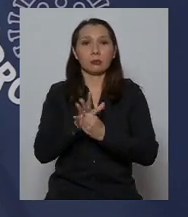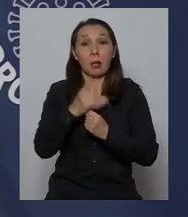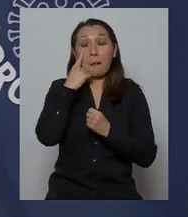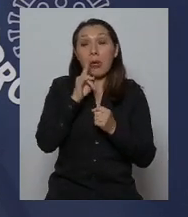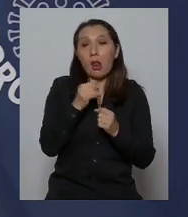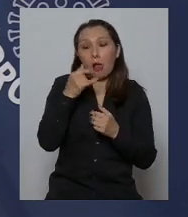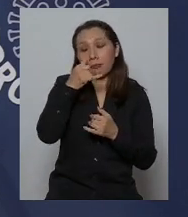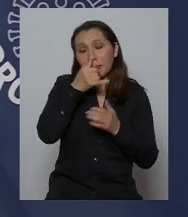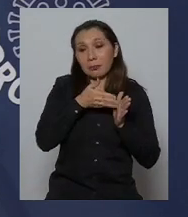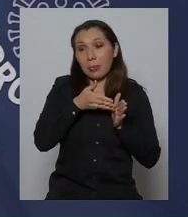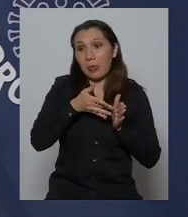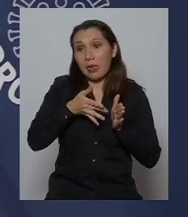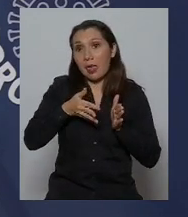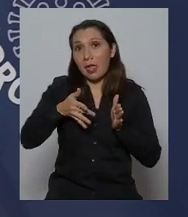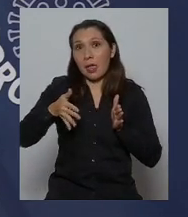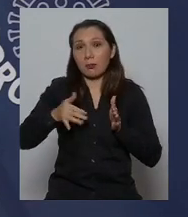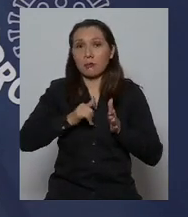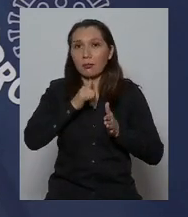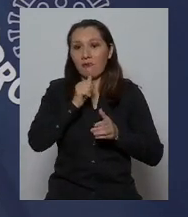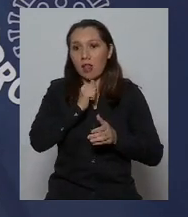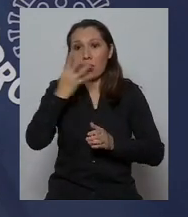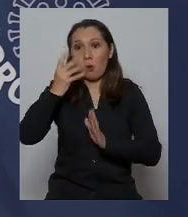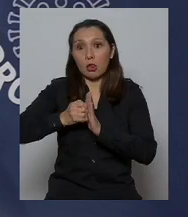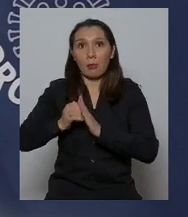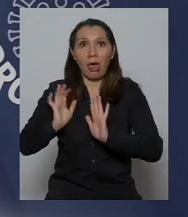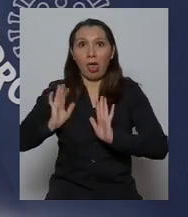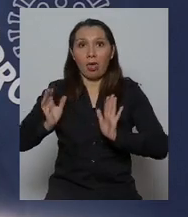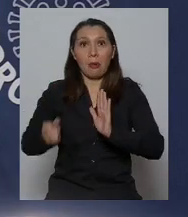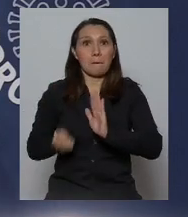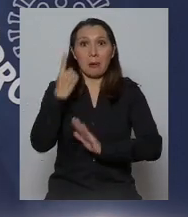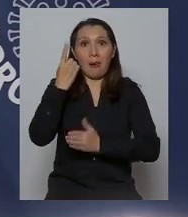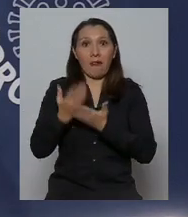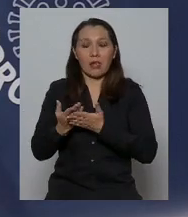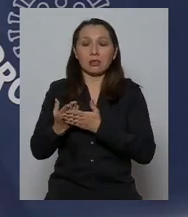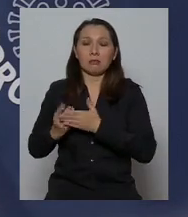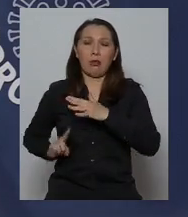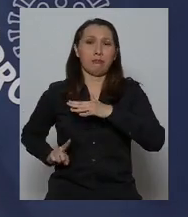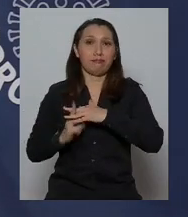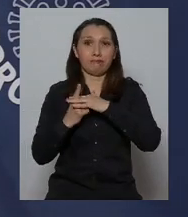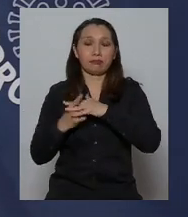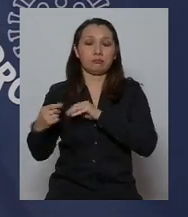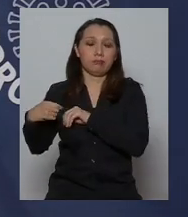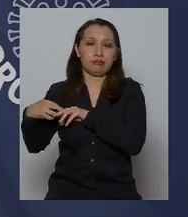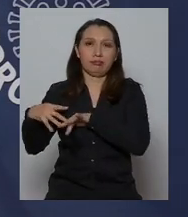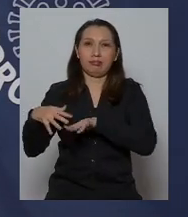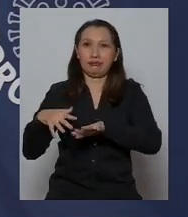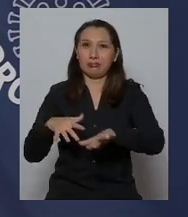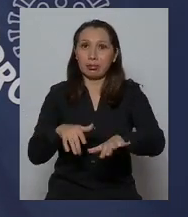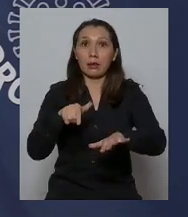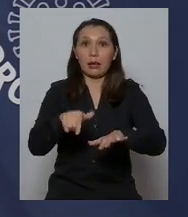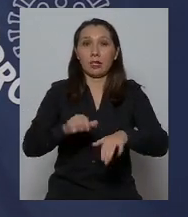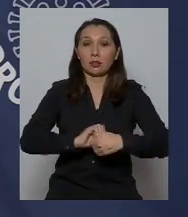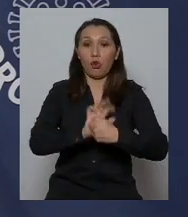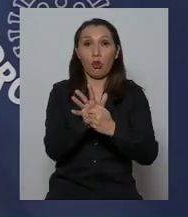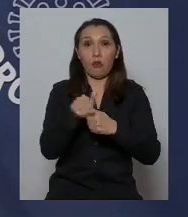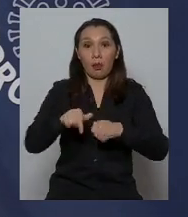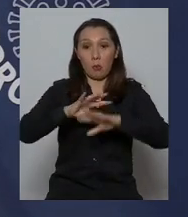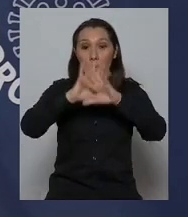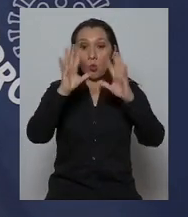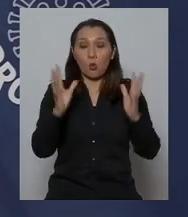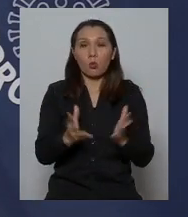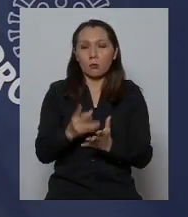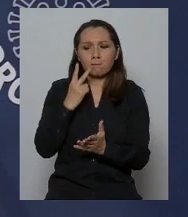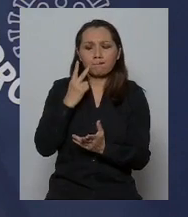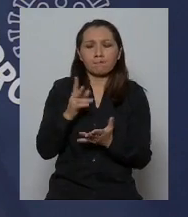tiempo, dado que nos llevamos cuatro meses de la irrupción de este virus en el planeta,